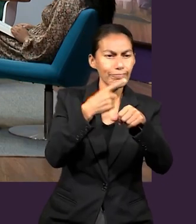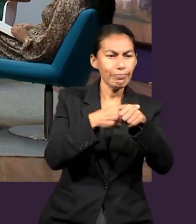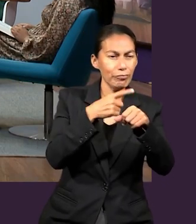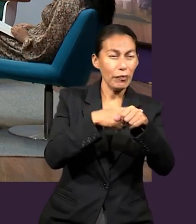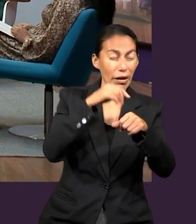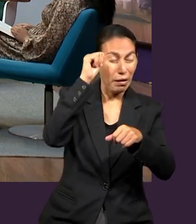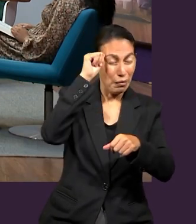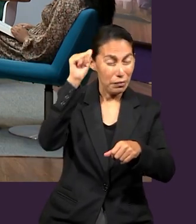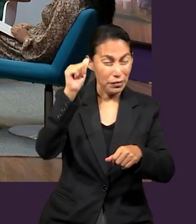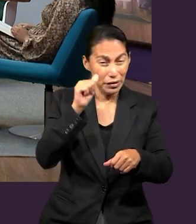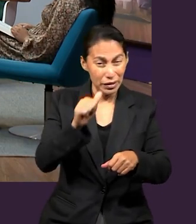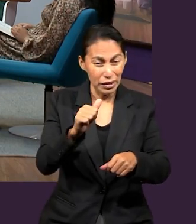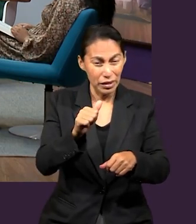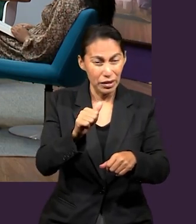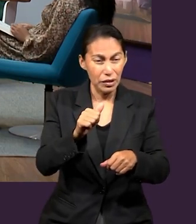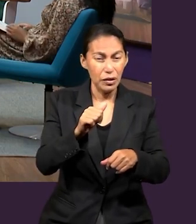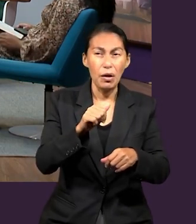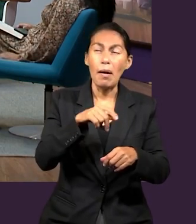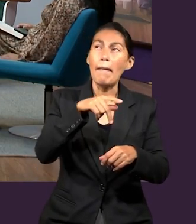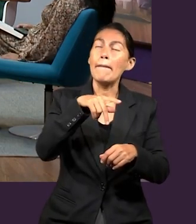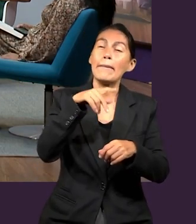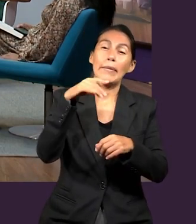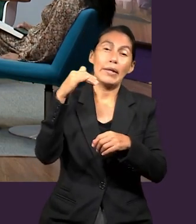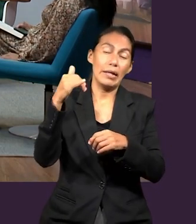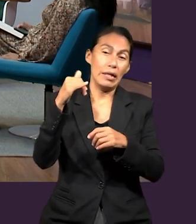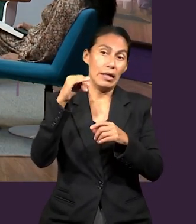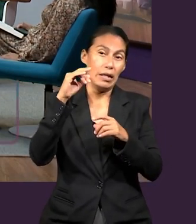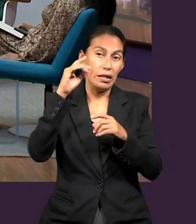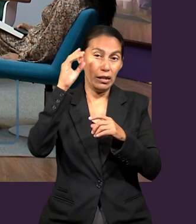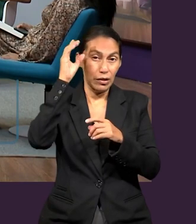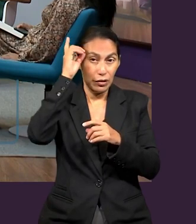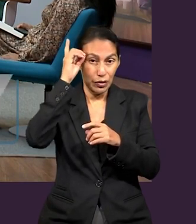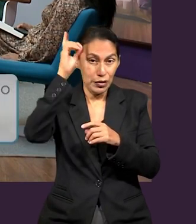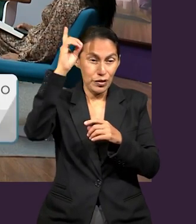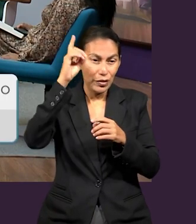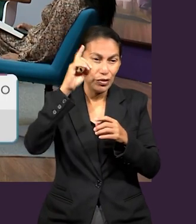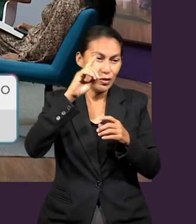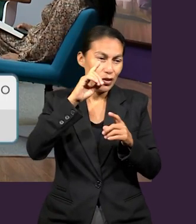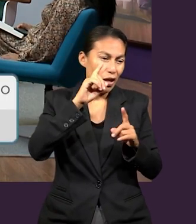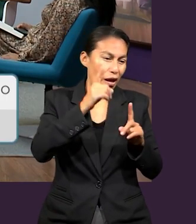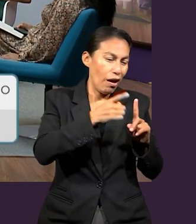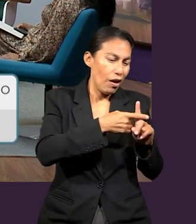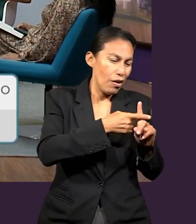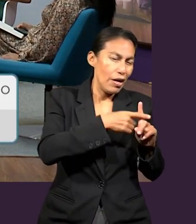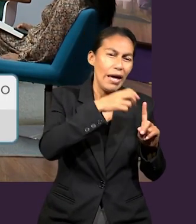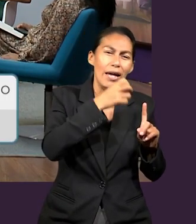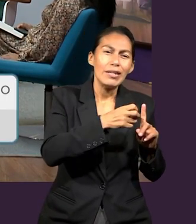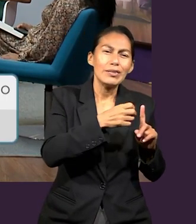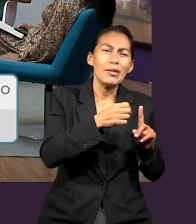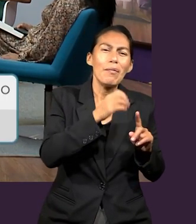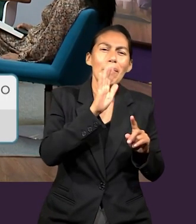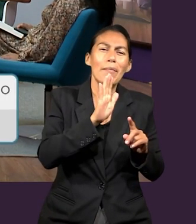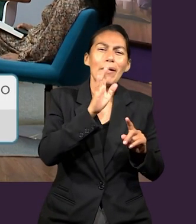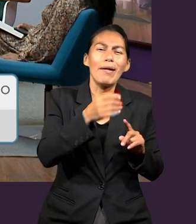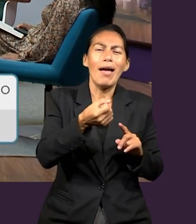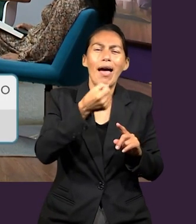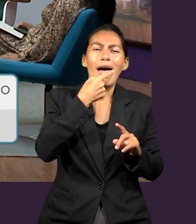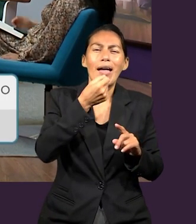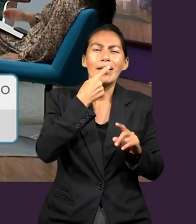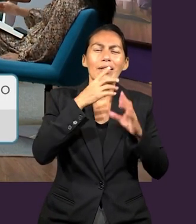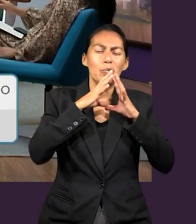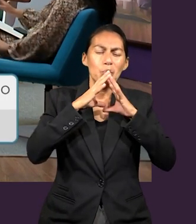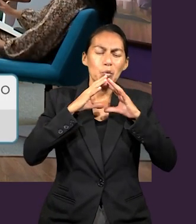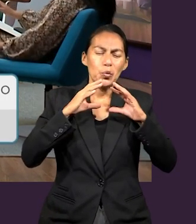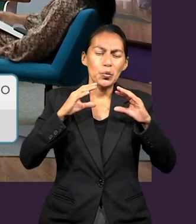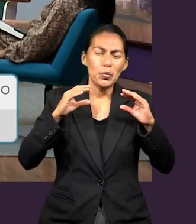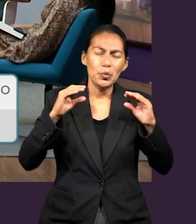importante porque la enfermedad del pecado y la cura de la cruz, lo que deben de hacer con nosotros es generarnos empatía.